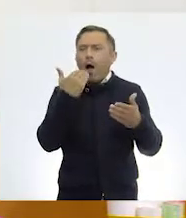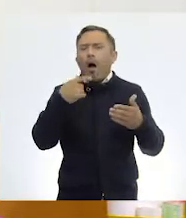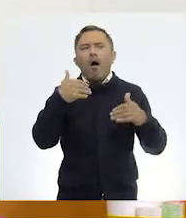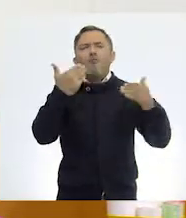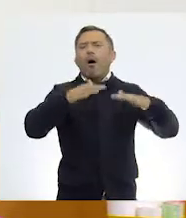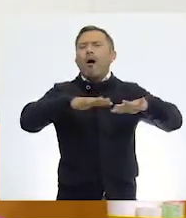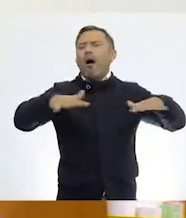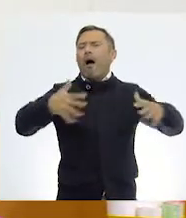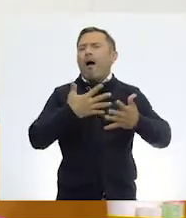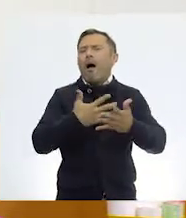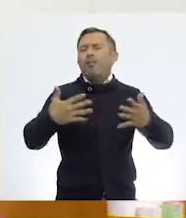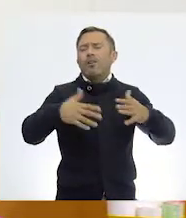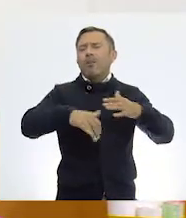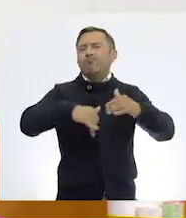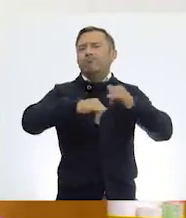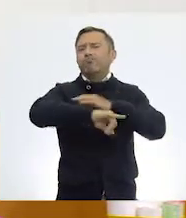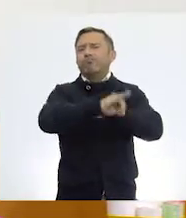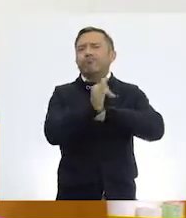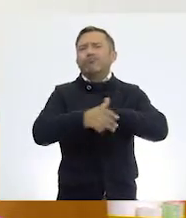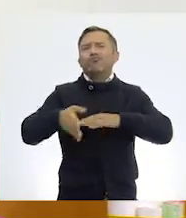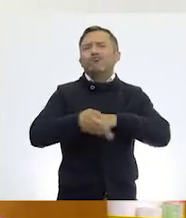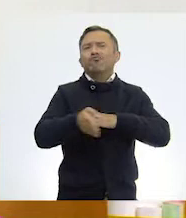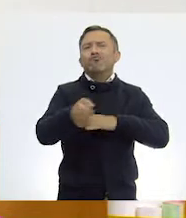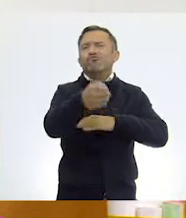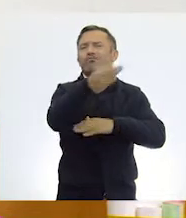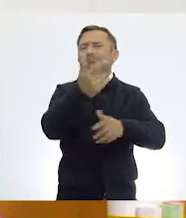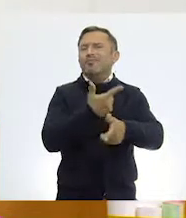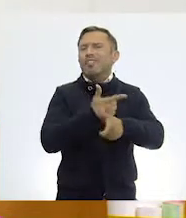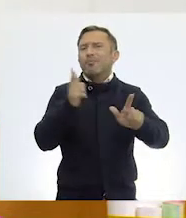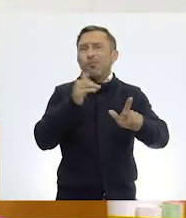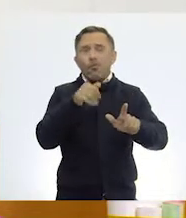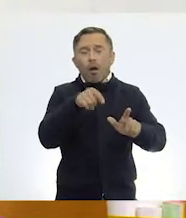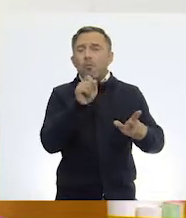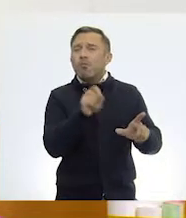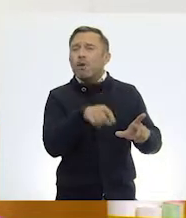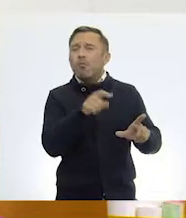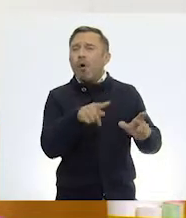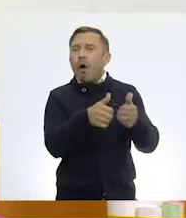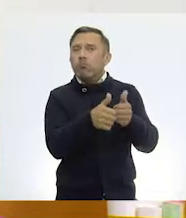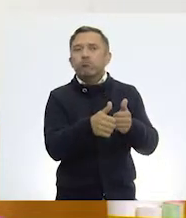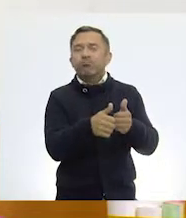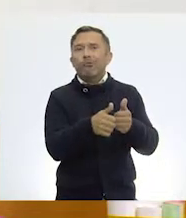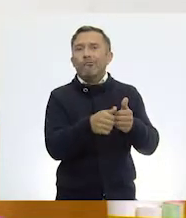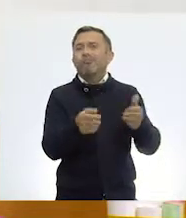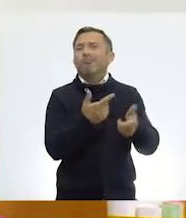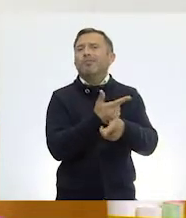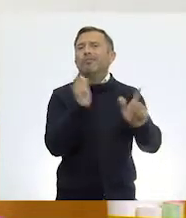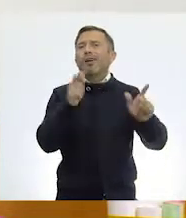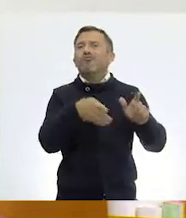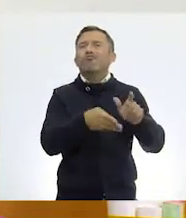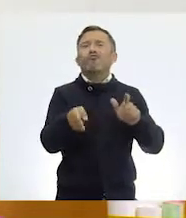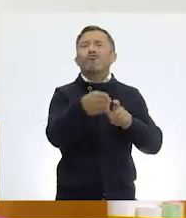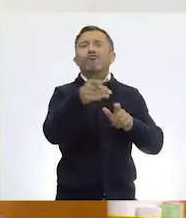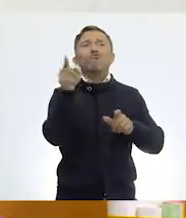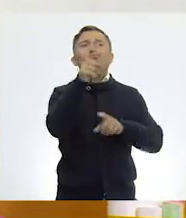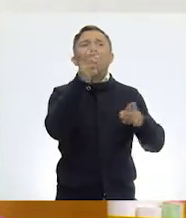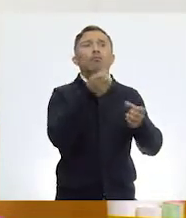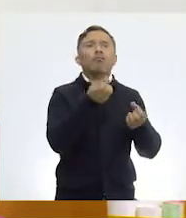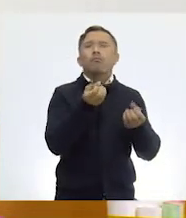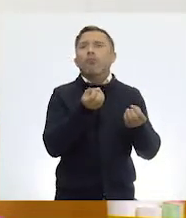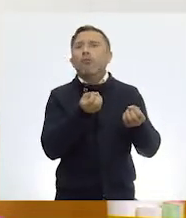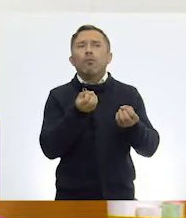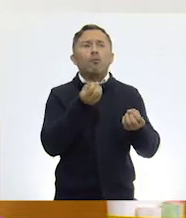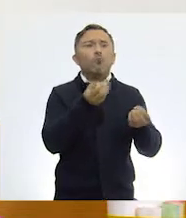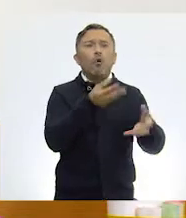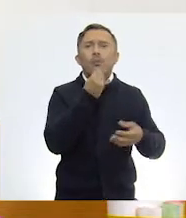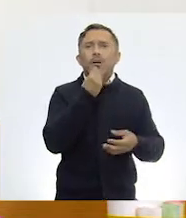alimento lo puede proveer el ser humano, como Ale lo hace con sus gatitos, o puede proveerlo la naturaleza, que la ballena busca su